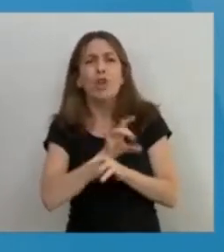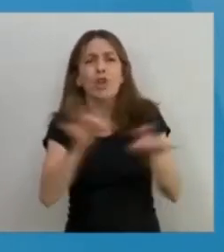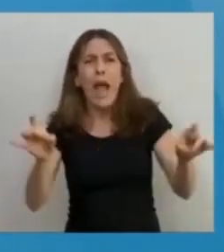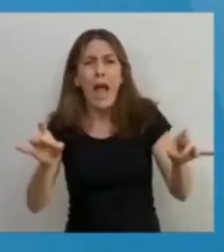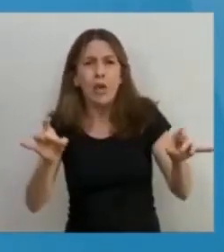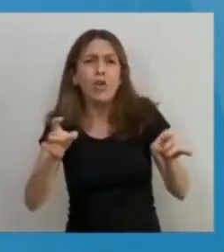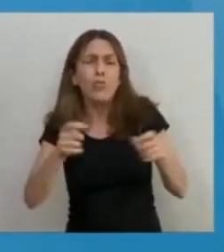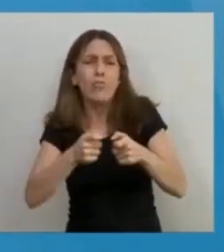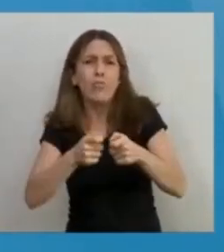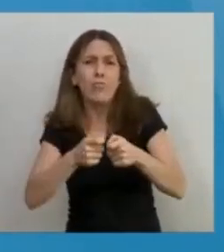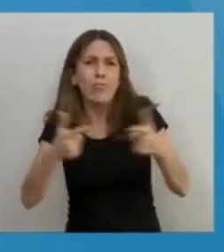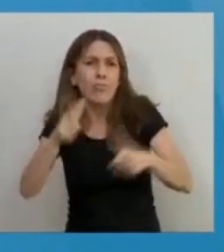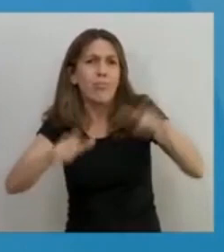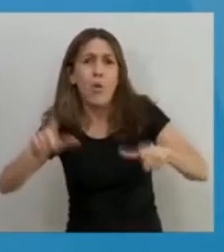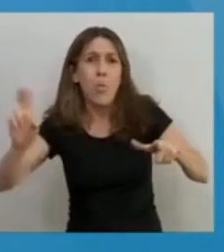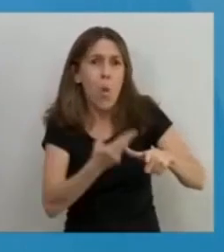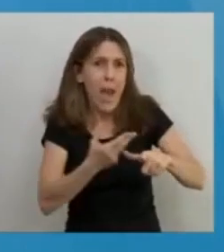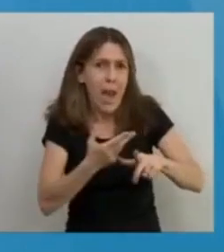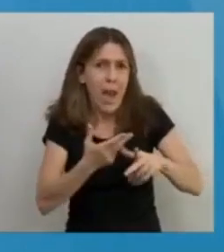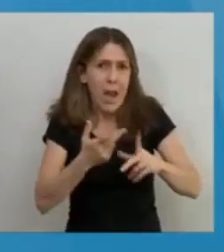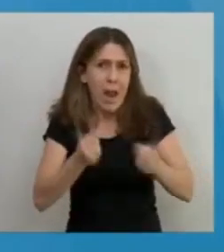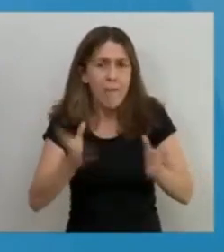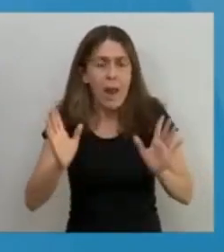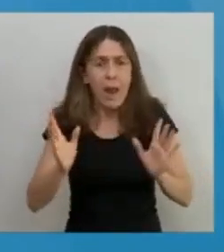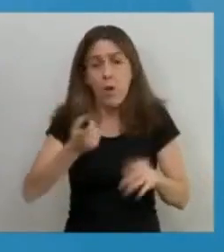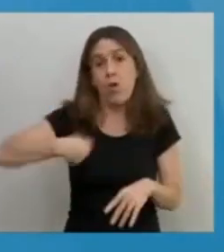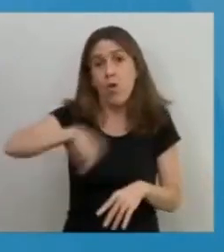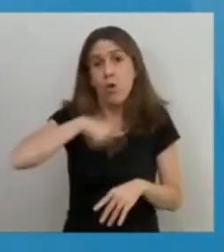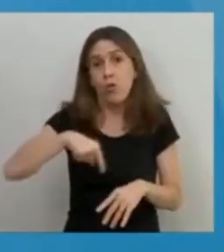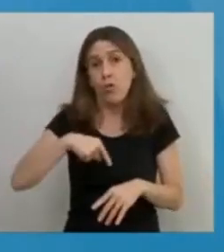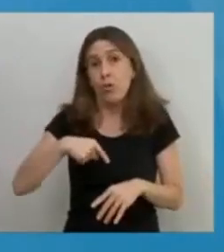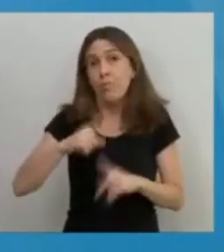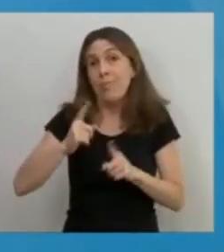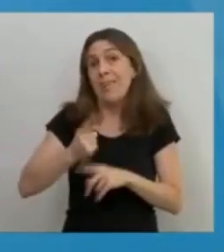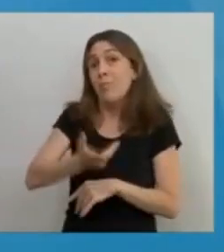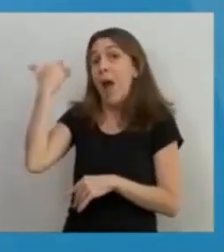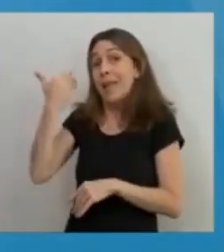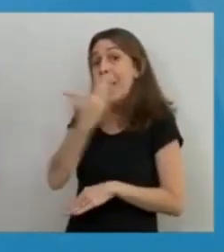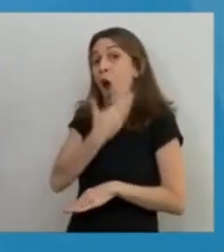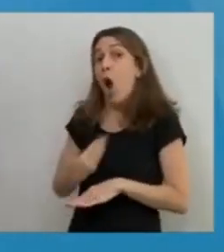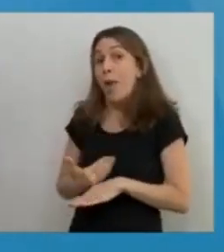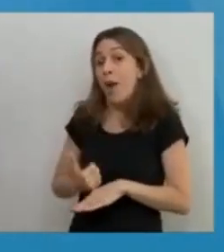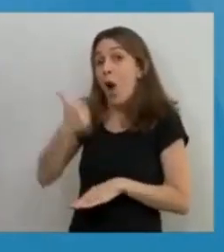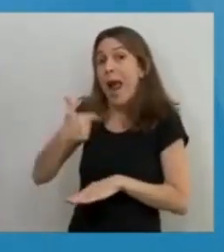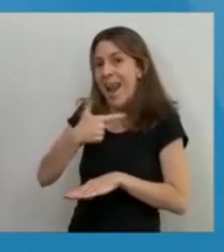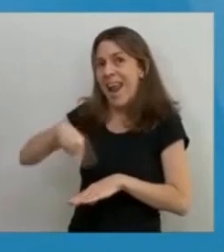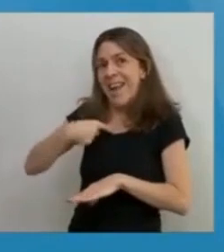veces. Nosotros llegamos al gobierno y en situaciones muy adversas